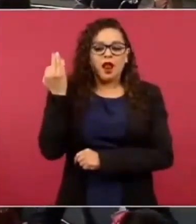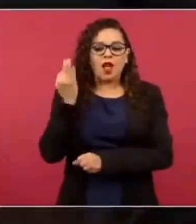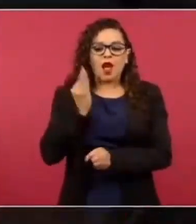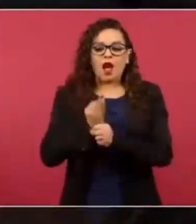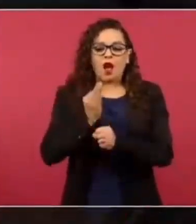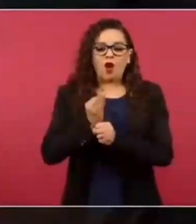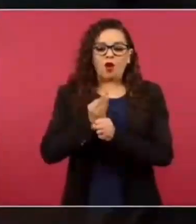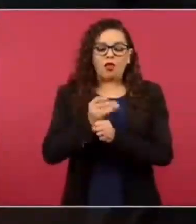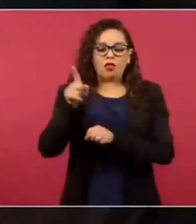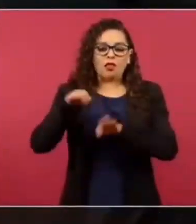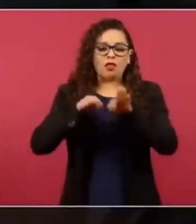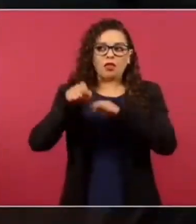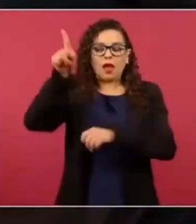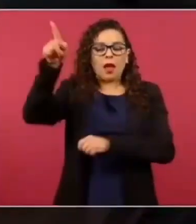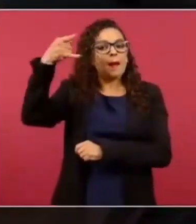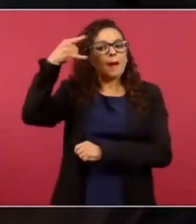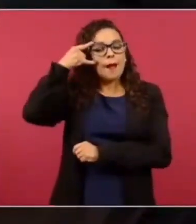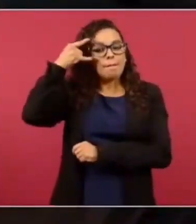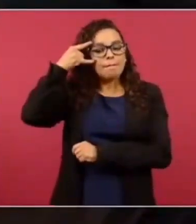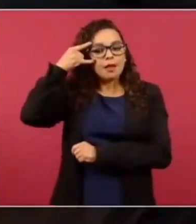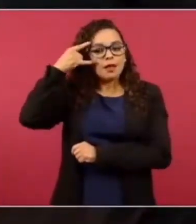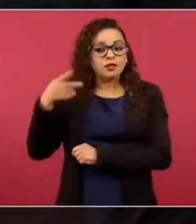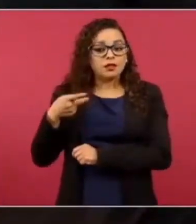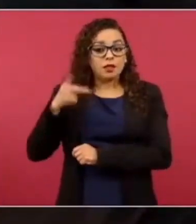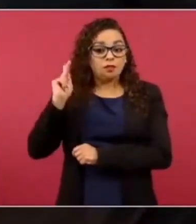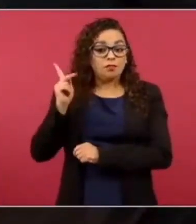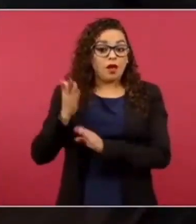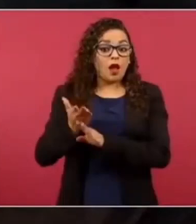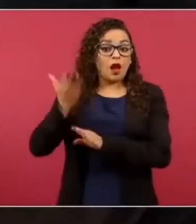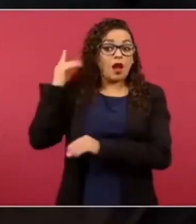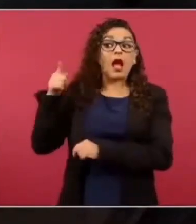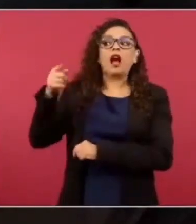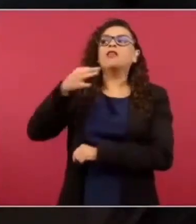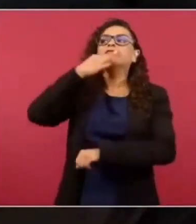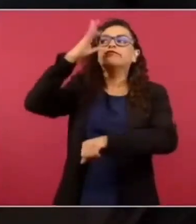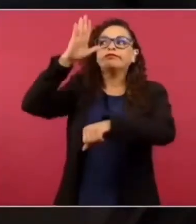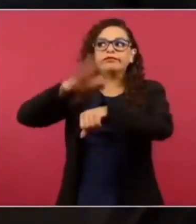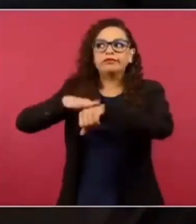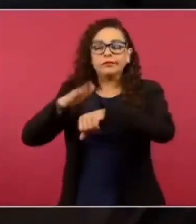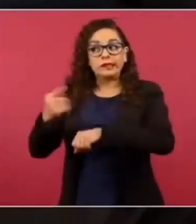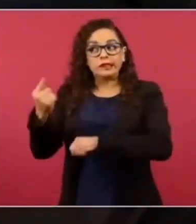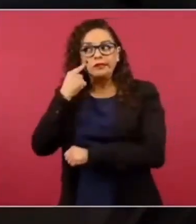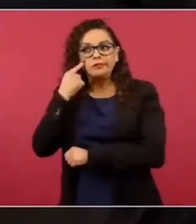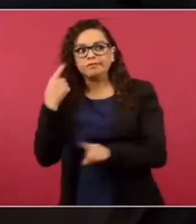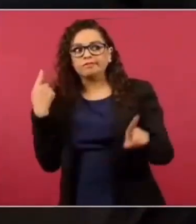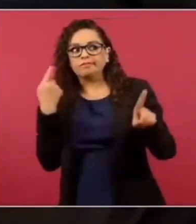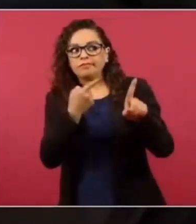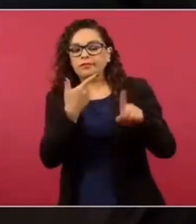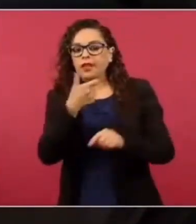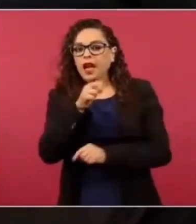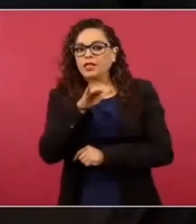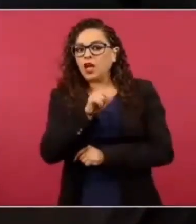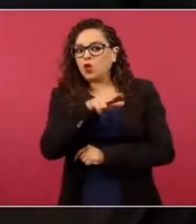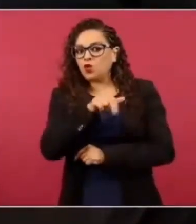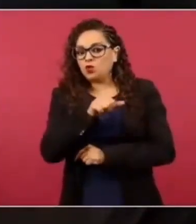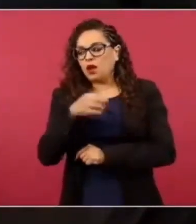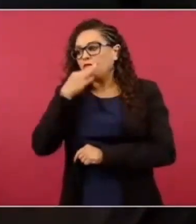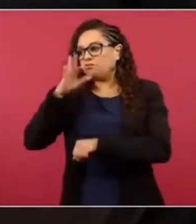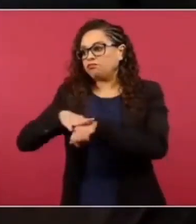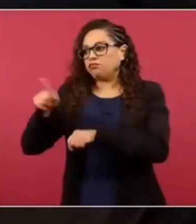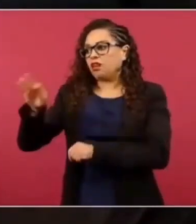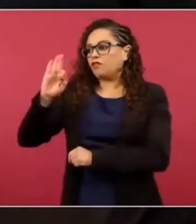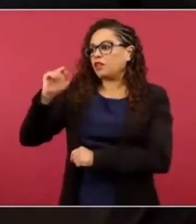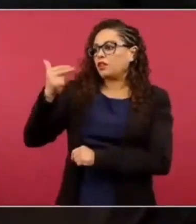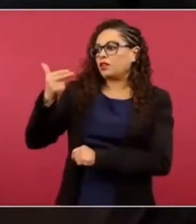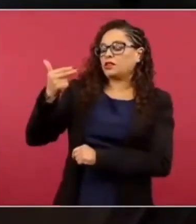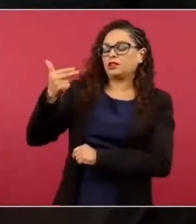como funcionario en Campeche, pero que en su momento él alertó a Felipe Calderón en torno a las actividades y lo que recibió, bueno, pues no fue escuchado en